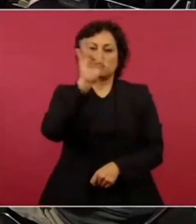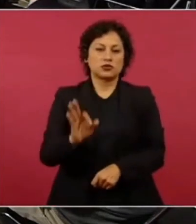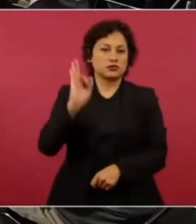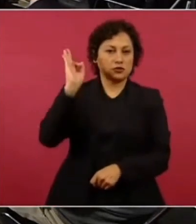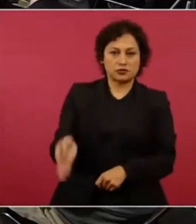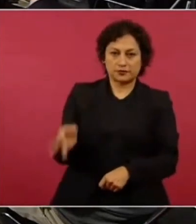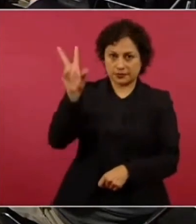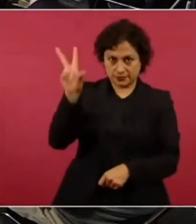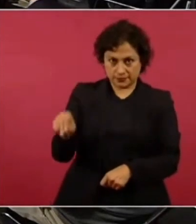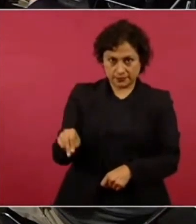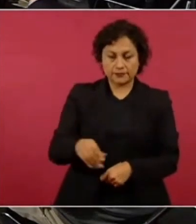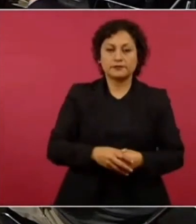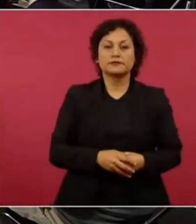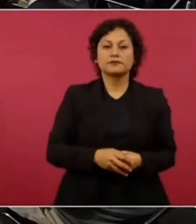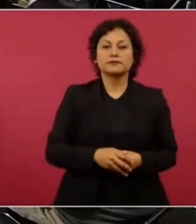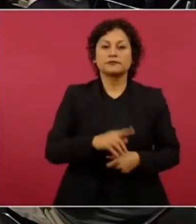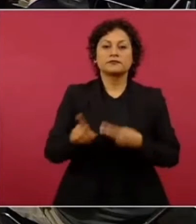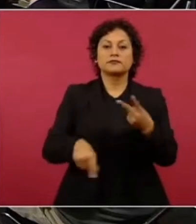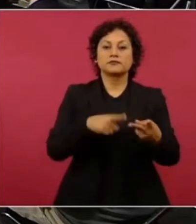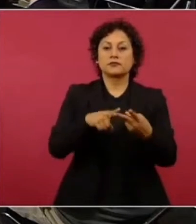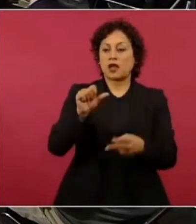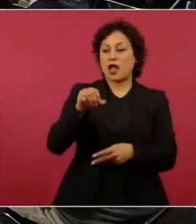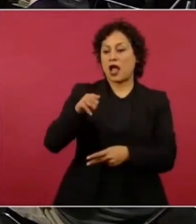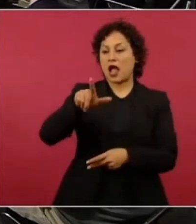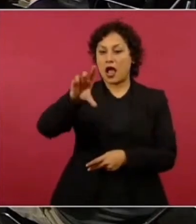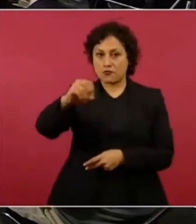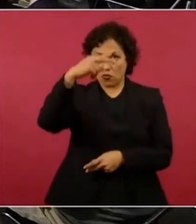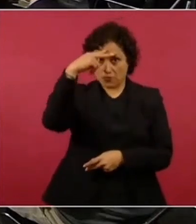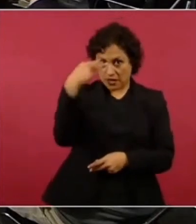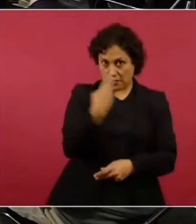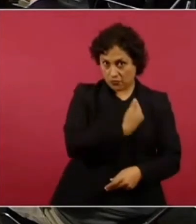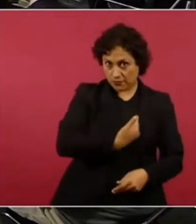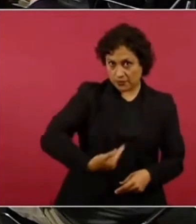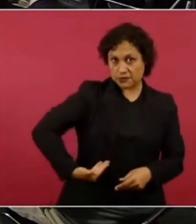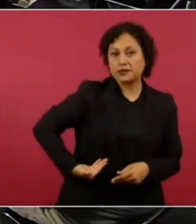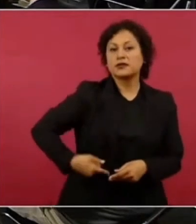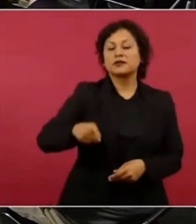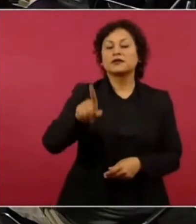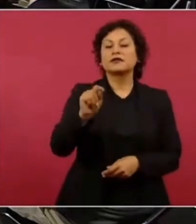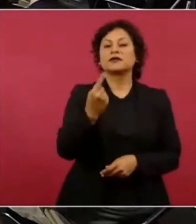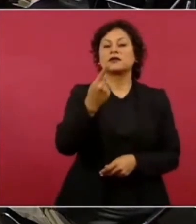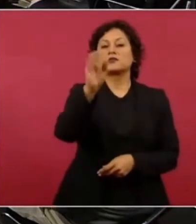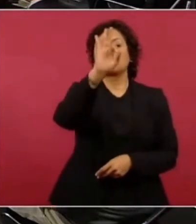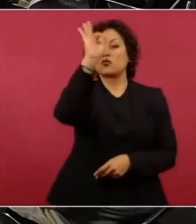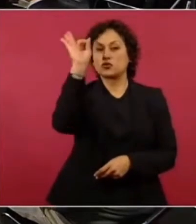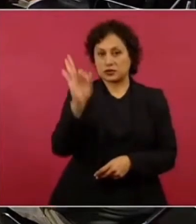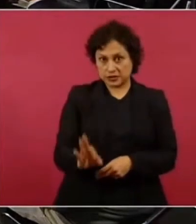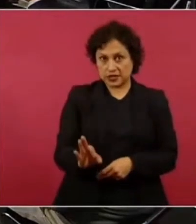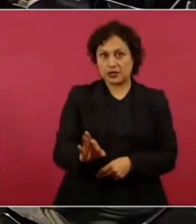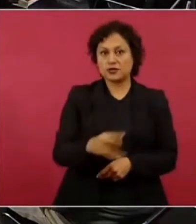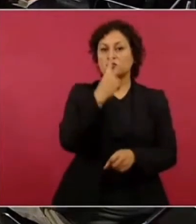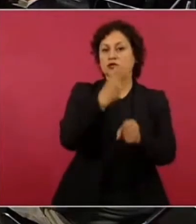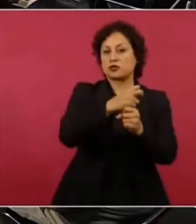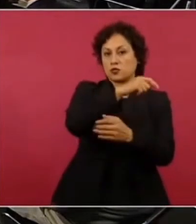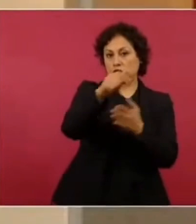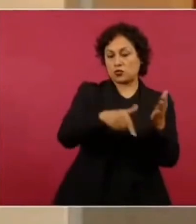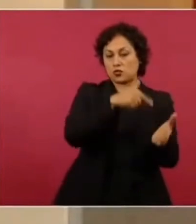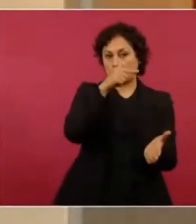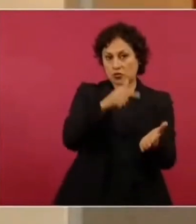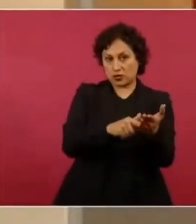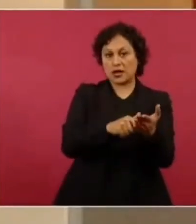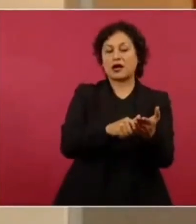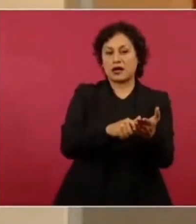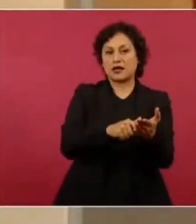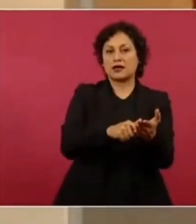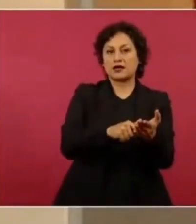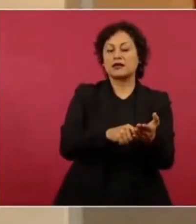al Manuel López Obrador de México 61% en segundo lugar y 30 de aprobación